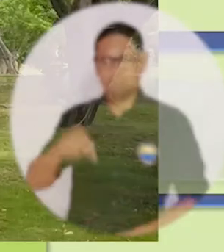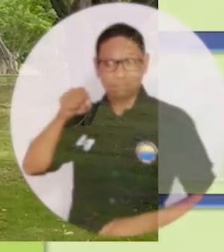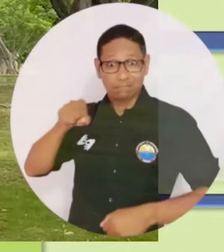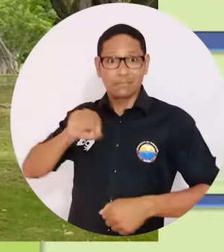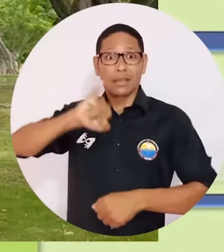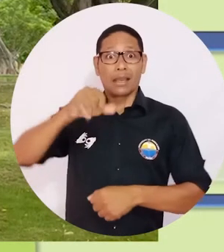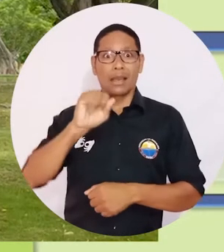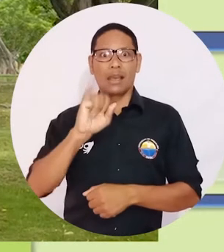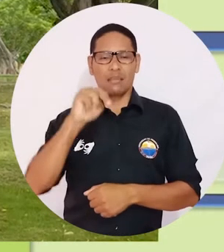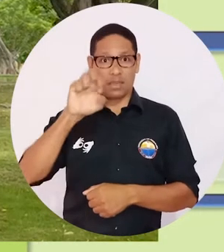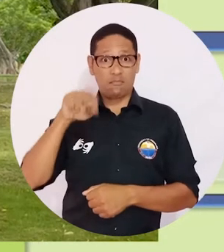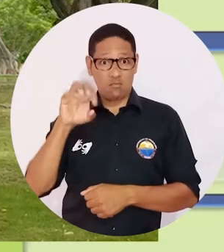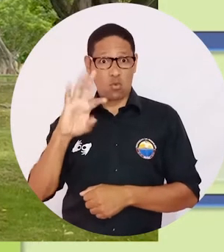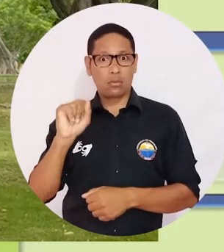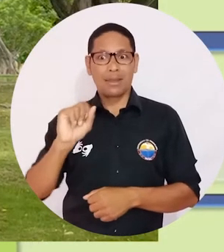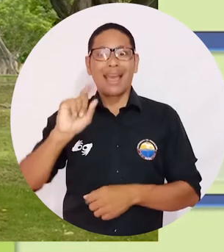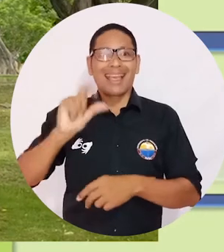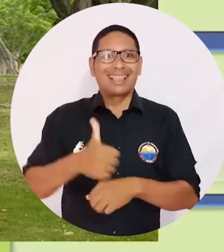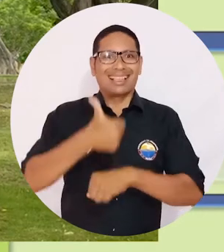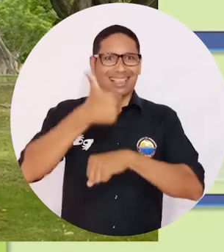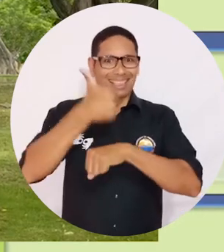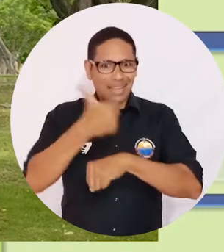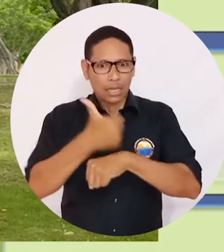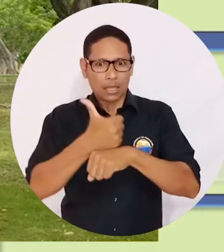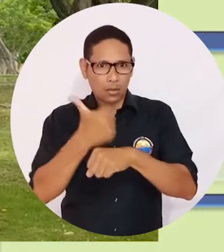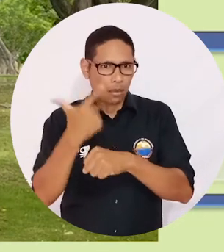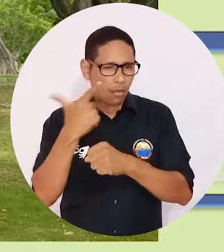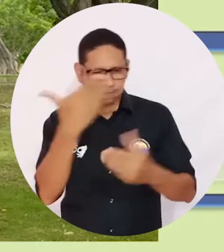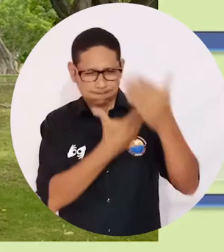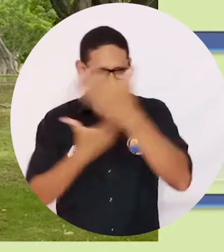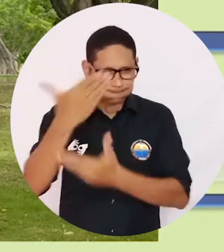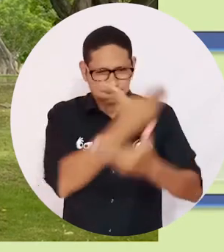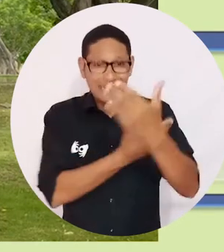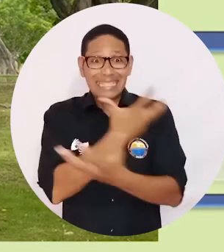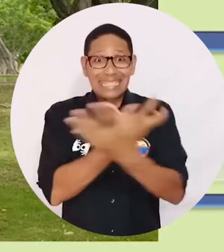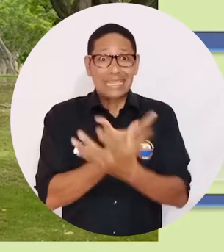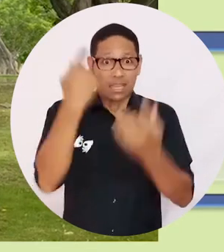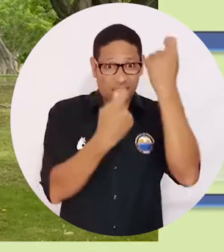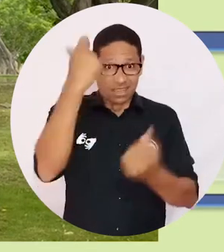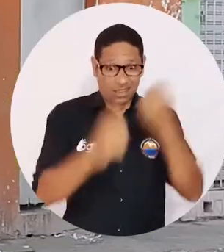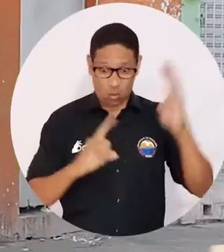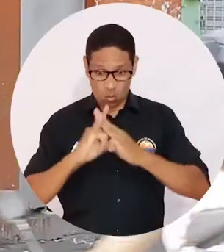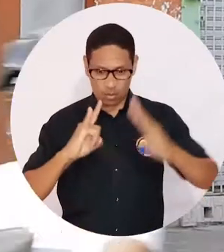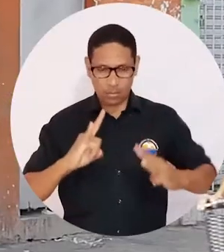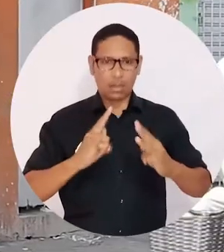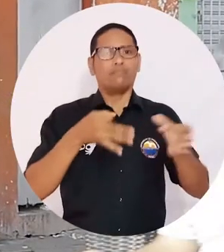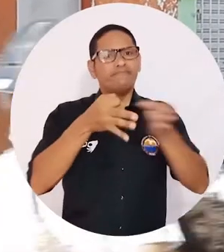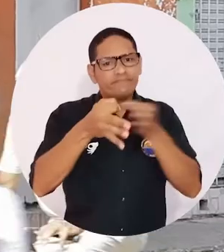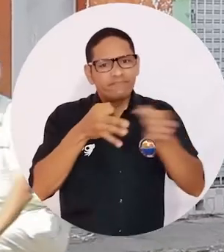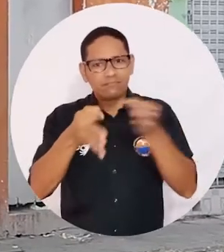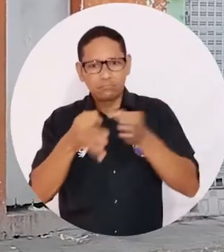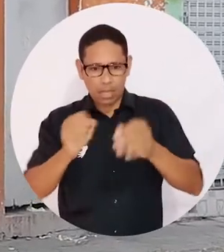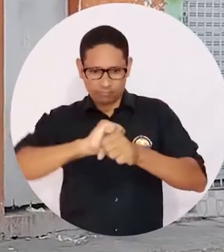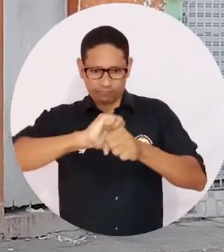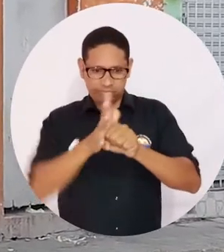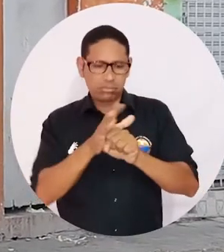El economista magíster Jaime Morón Cárdenas, director del Grupo de Análisis en Ciencias Económicas de la Alma Mater, explica los efectos de la